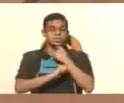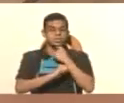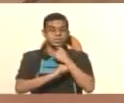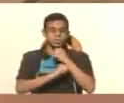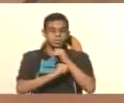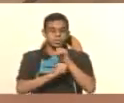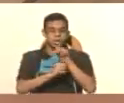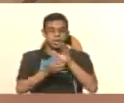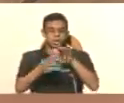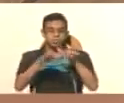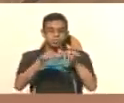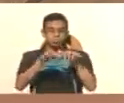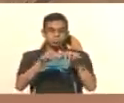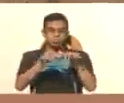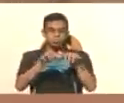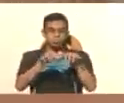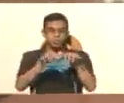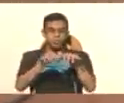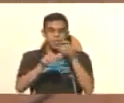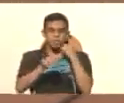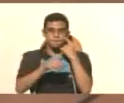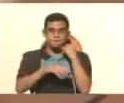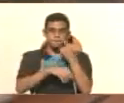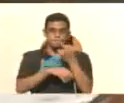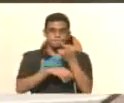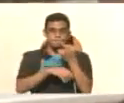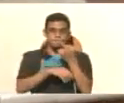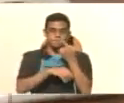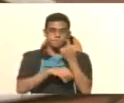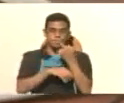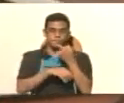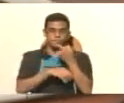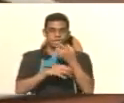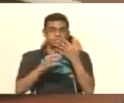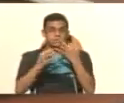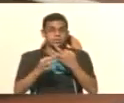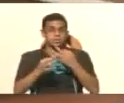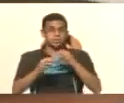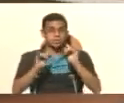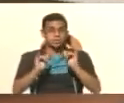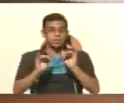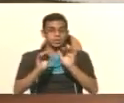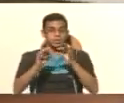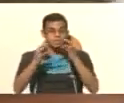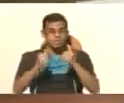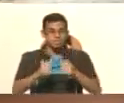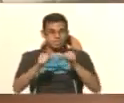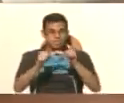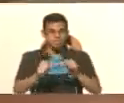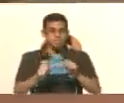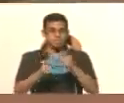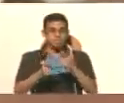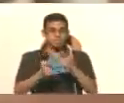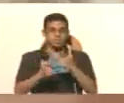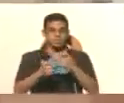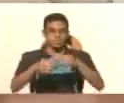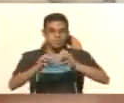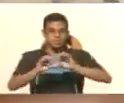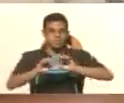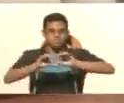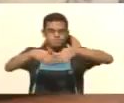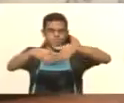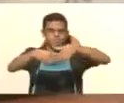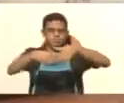El teclado se mantiene firme debido a estos dos clips que los desconectamos haciéndole palanca hacia arriba.